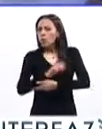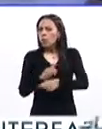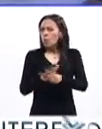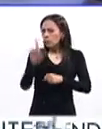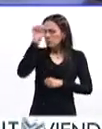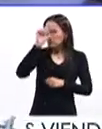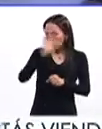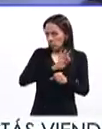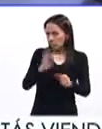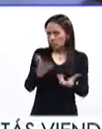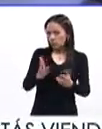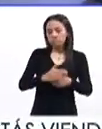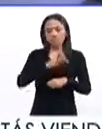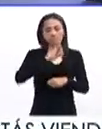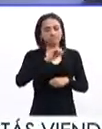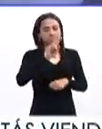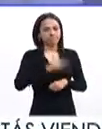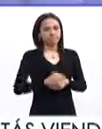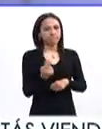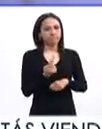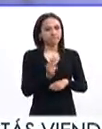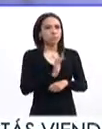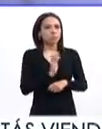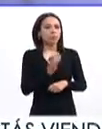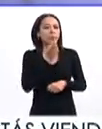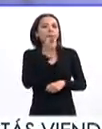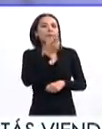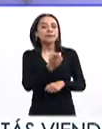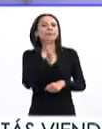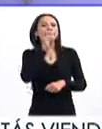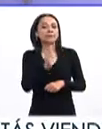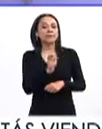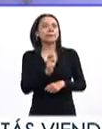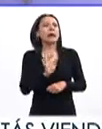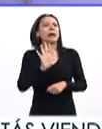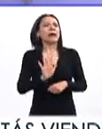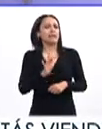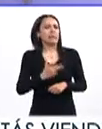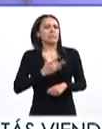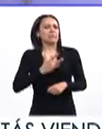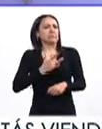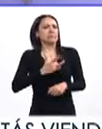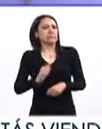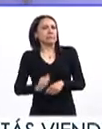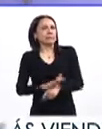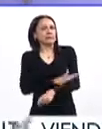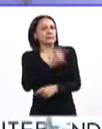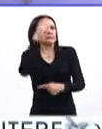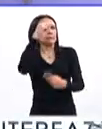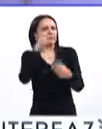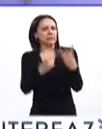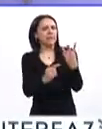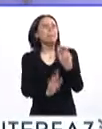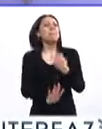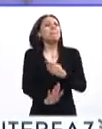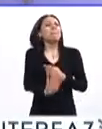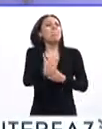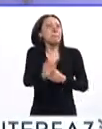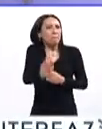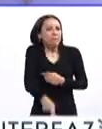Claro, aquí es importante mencionar que una cosa es tener síntomas que se parecen mucho a la depresión, síntomas de